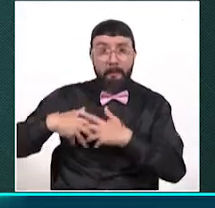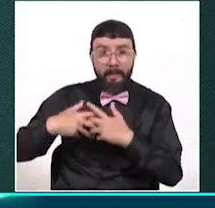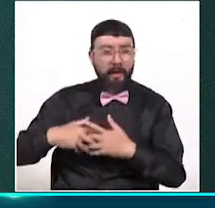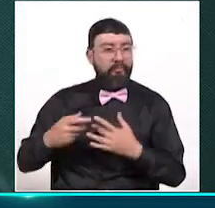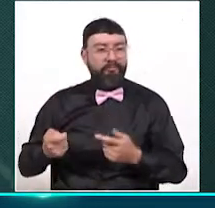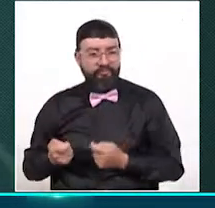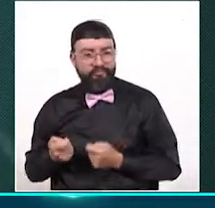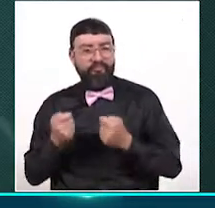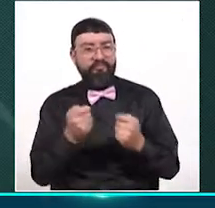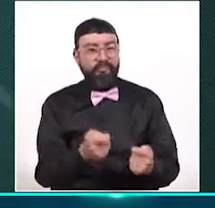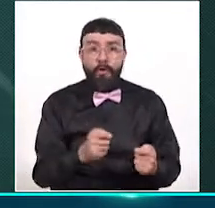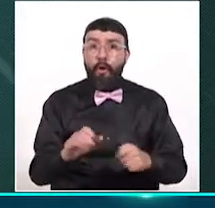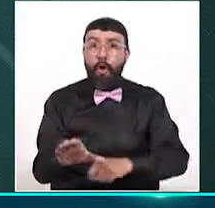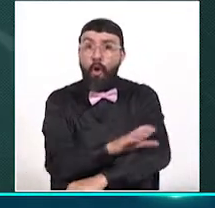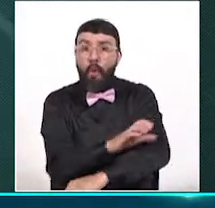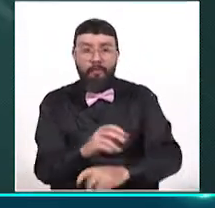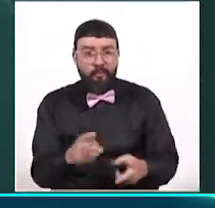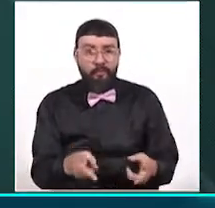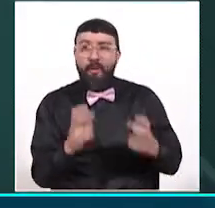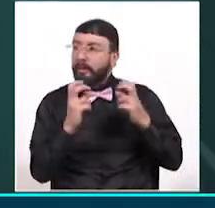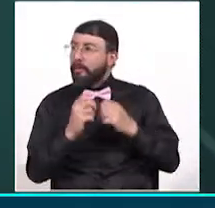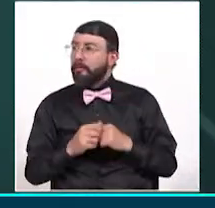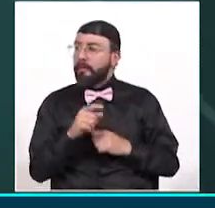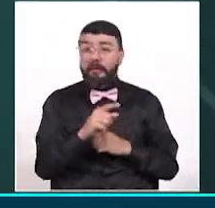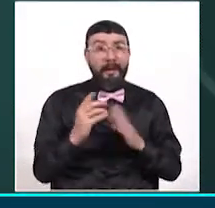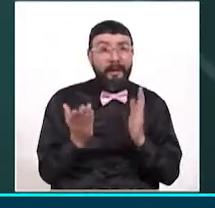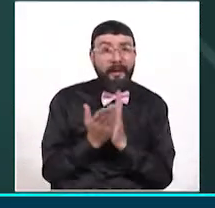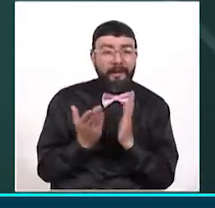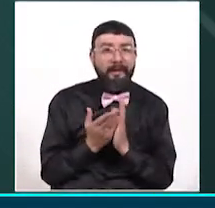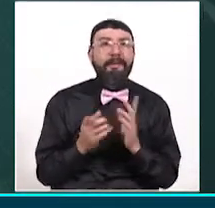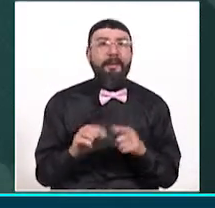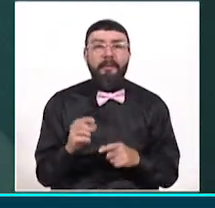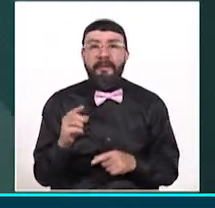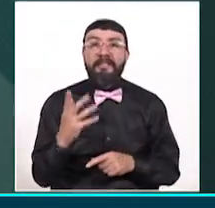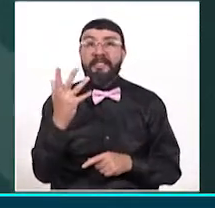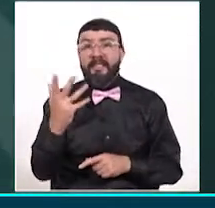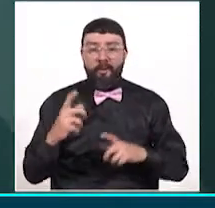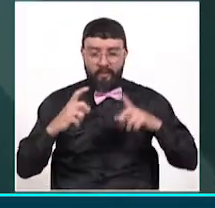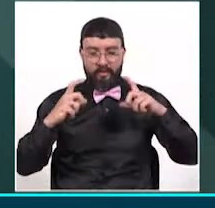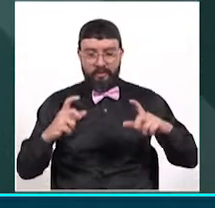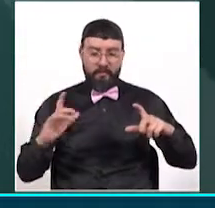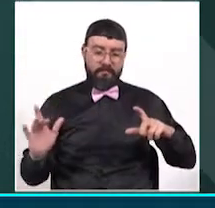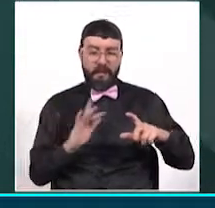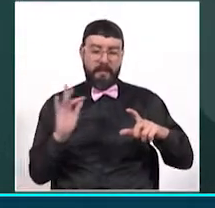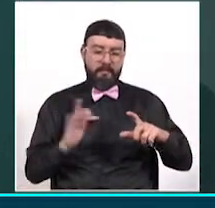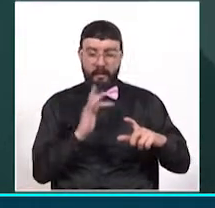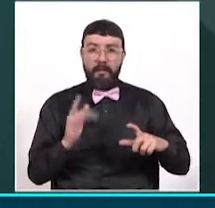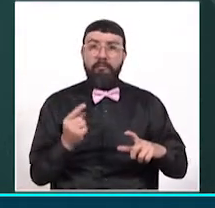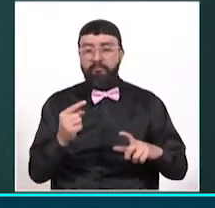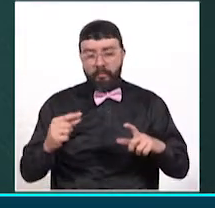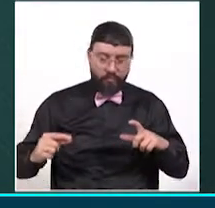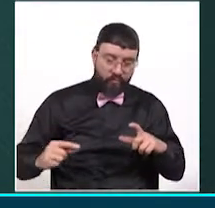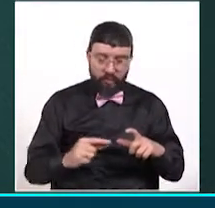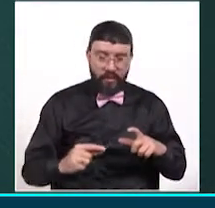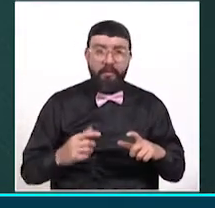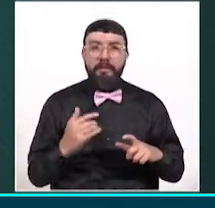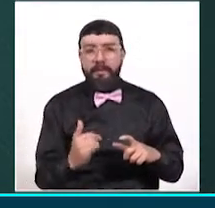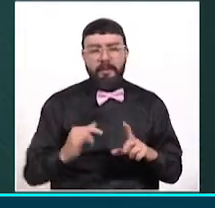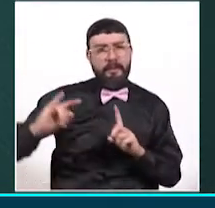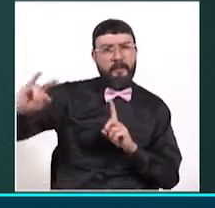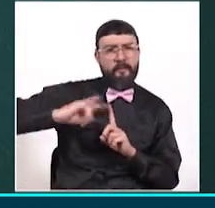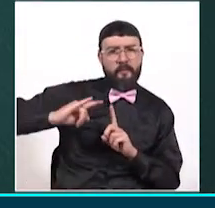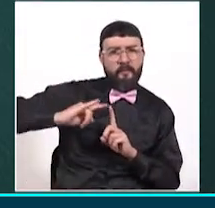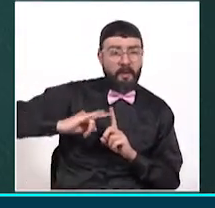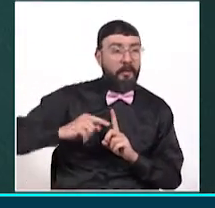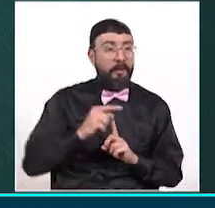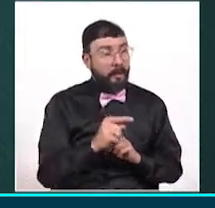computador totalmente nuevo. Y desde la alcaldía también les hicieron llegar cinco tabletas digitales y una SIM card con datos, que les permitirá